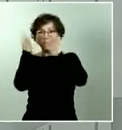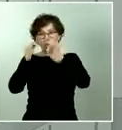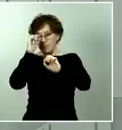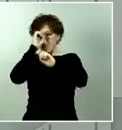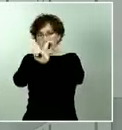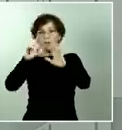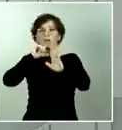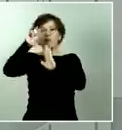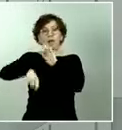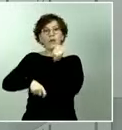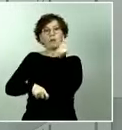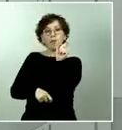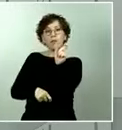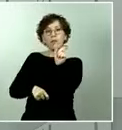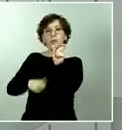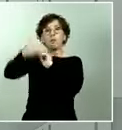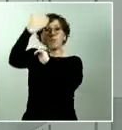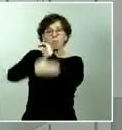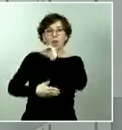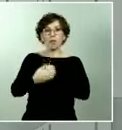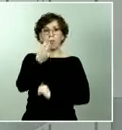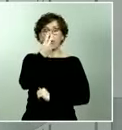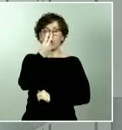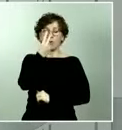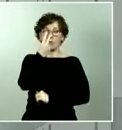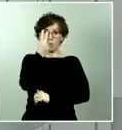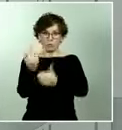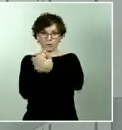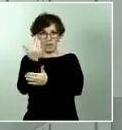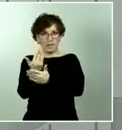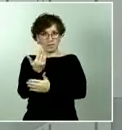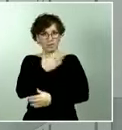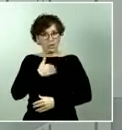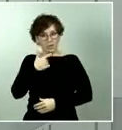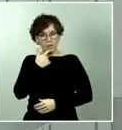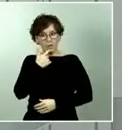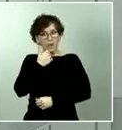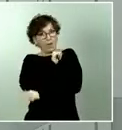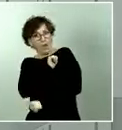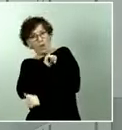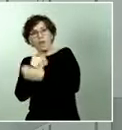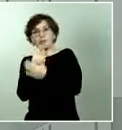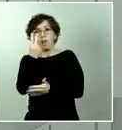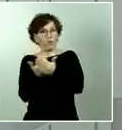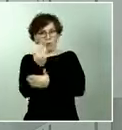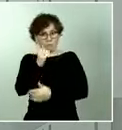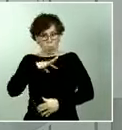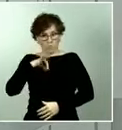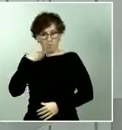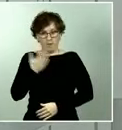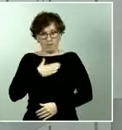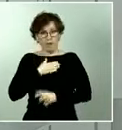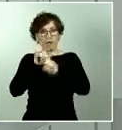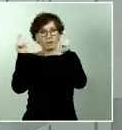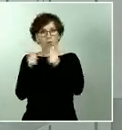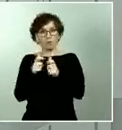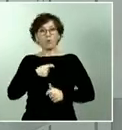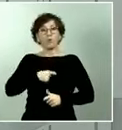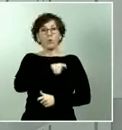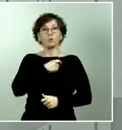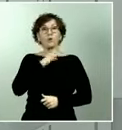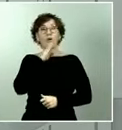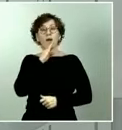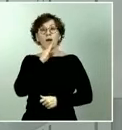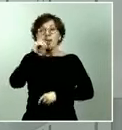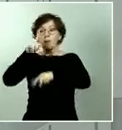pueda reunir mañana mismo esta comisión, que fije esta comisión interministerial el precio de los distintos productos en base a la información de mercado que llegue y también de las